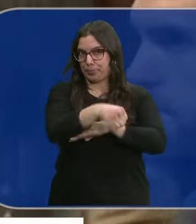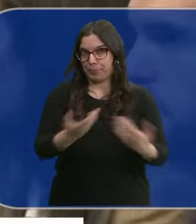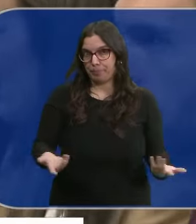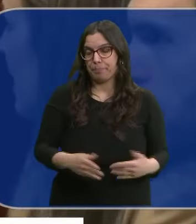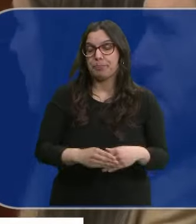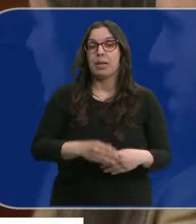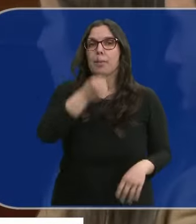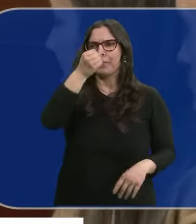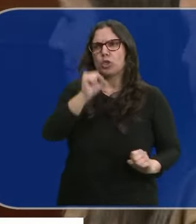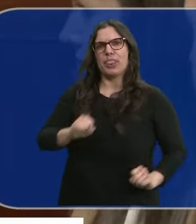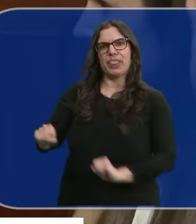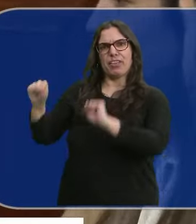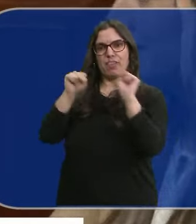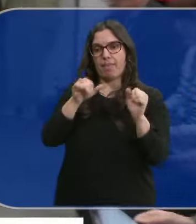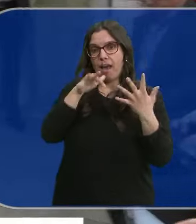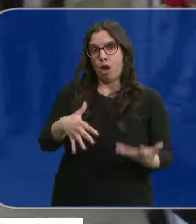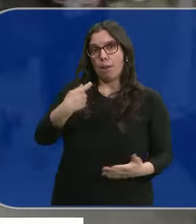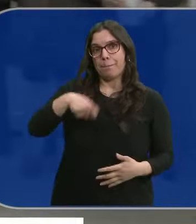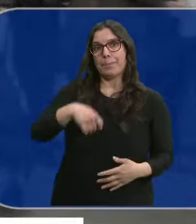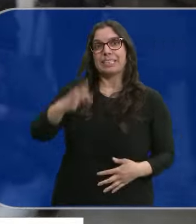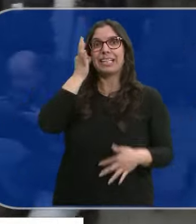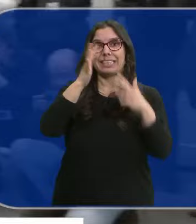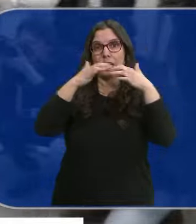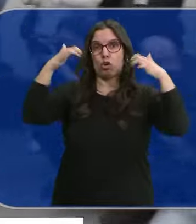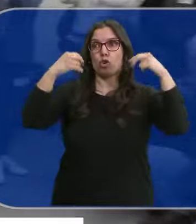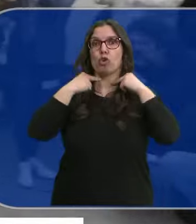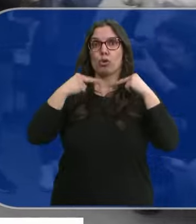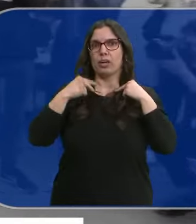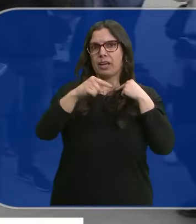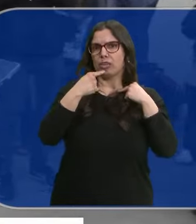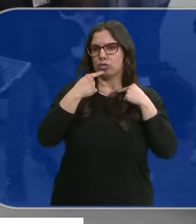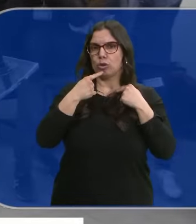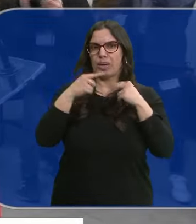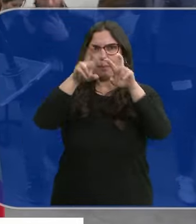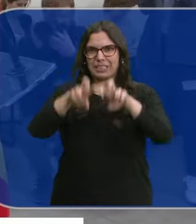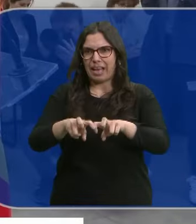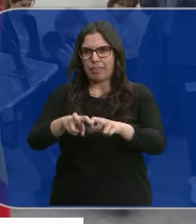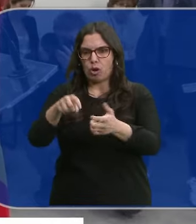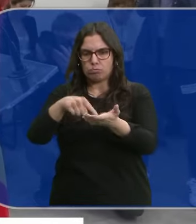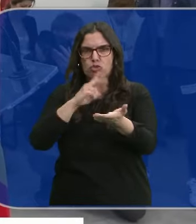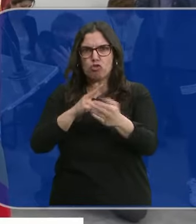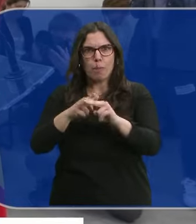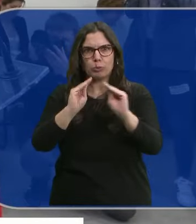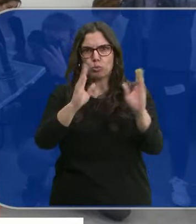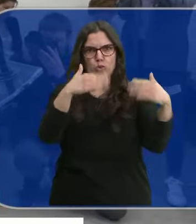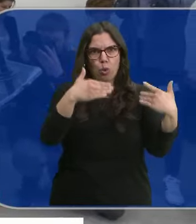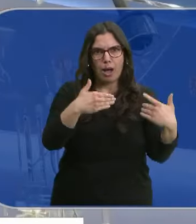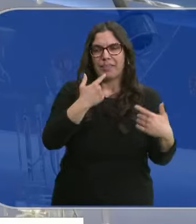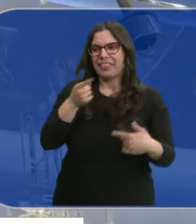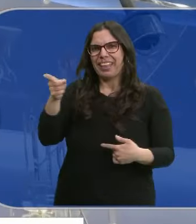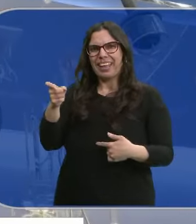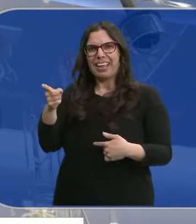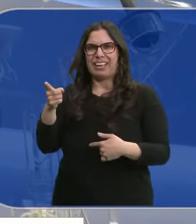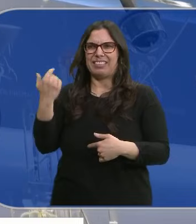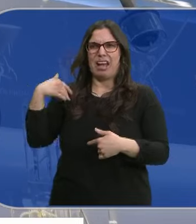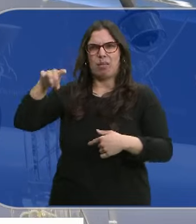Entre tanto, el PSOE defiende que la actual presidenta del Congreso no aparece en el sumario del caso y pide a Tellado que deje de